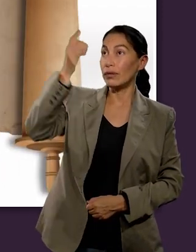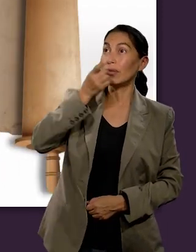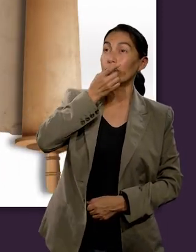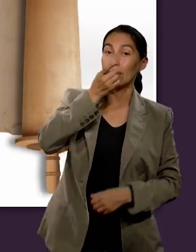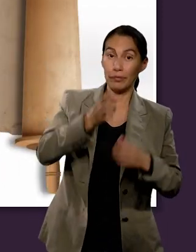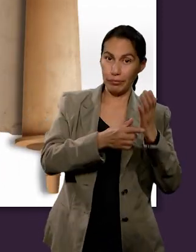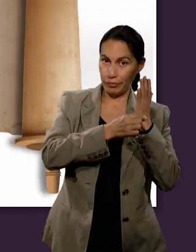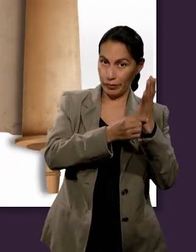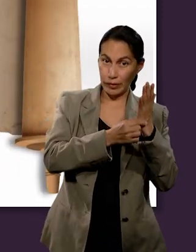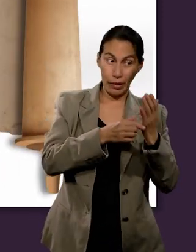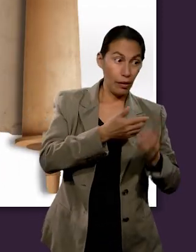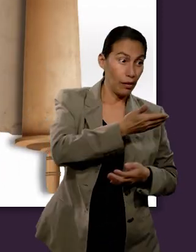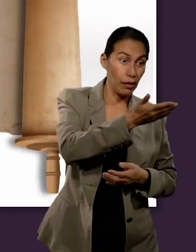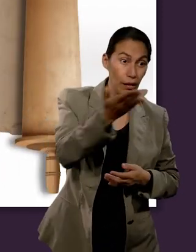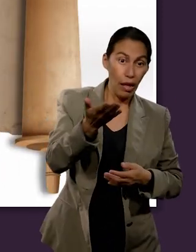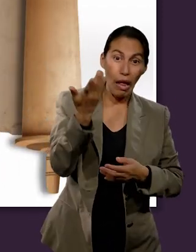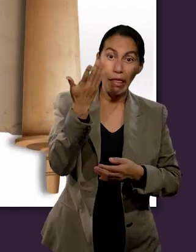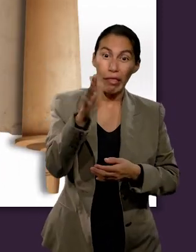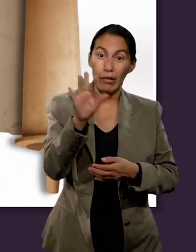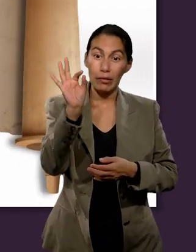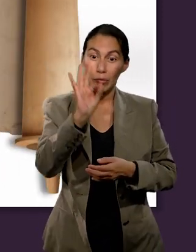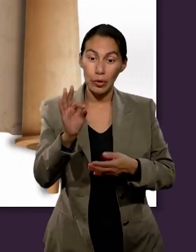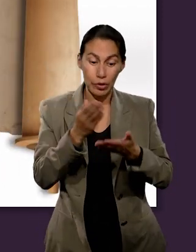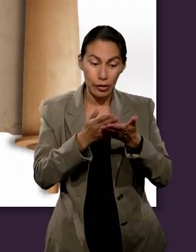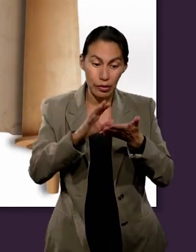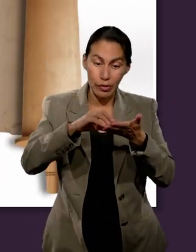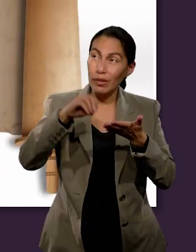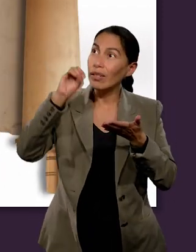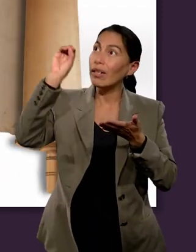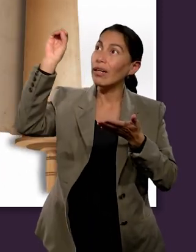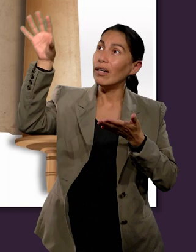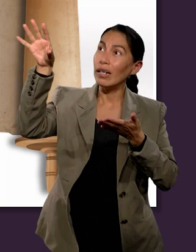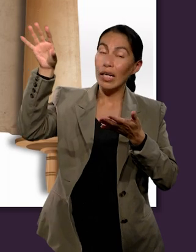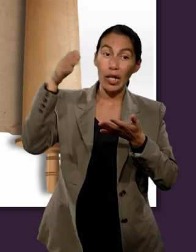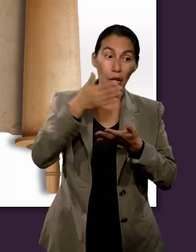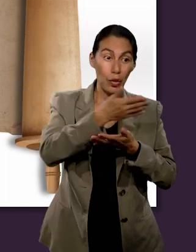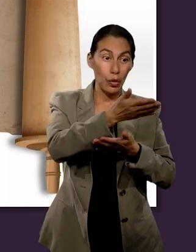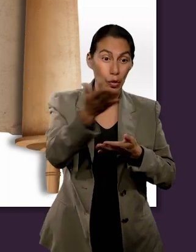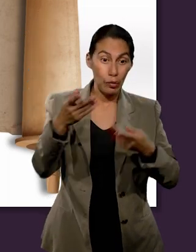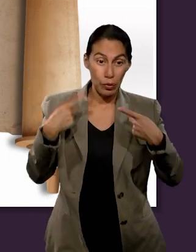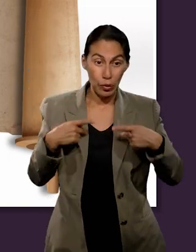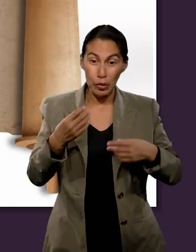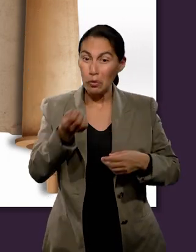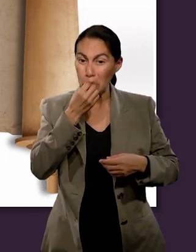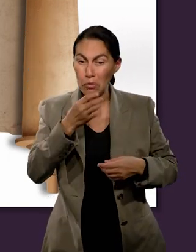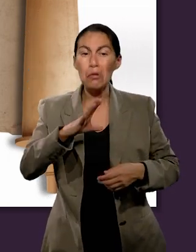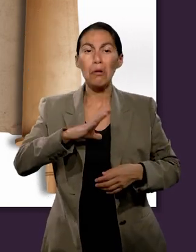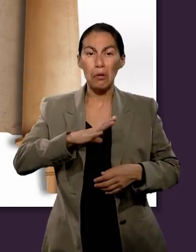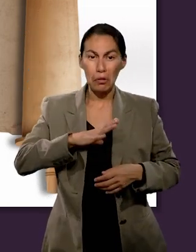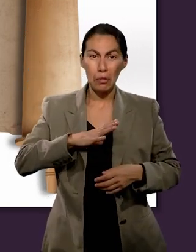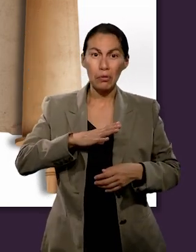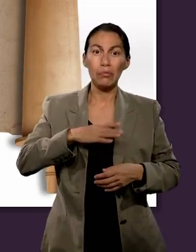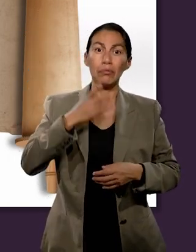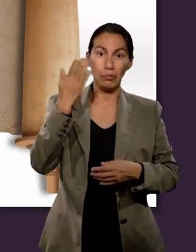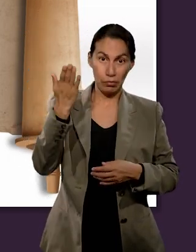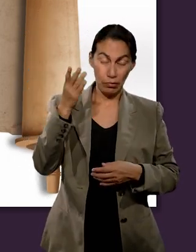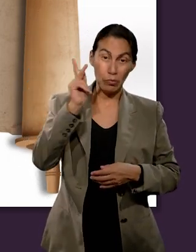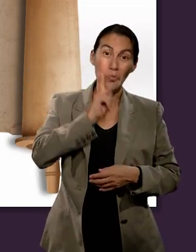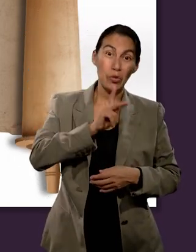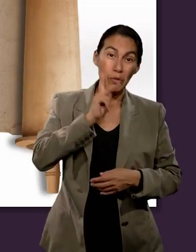Traigan todo el diezmo a la tesorería y haya alimento en mi casa. Y pruébenme en esto, dice el Señor